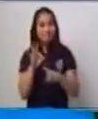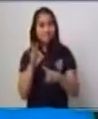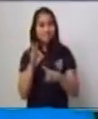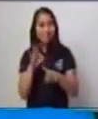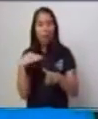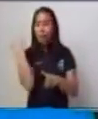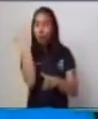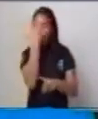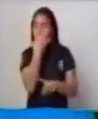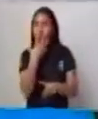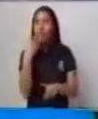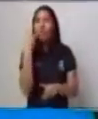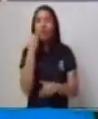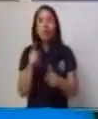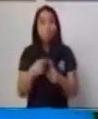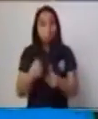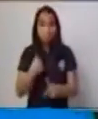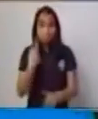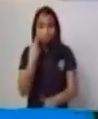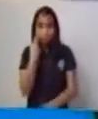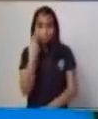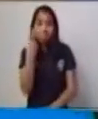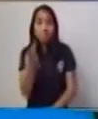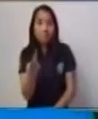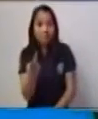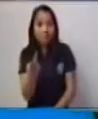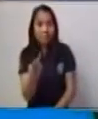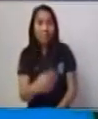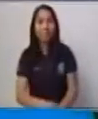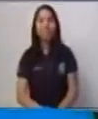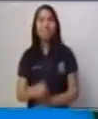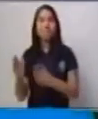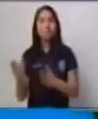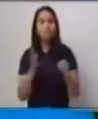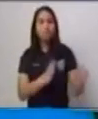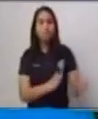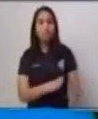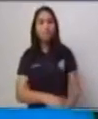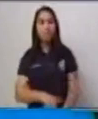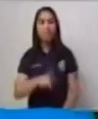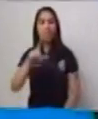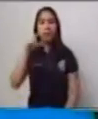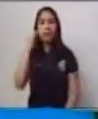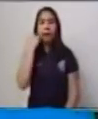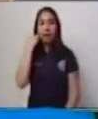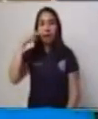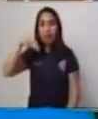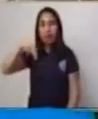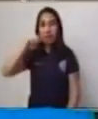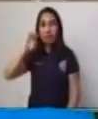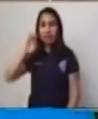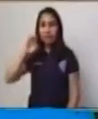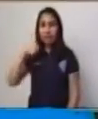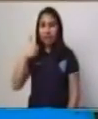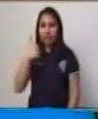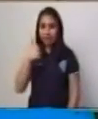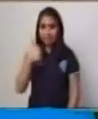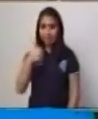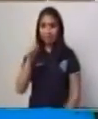La línea, quizás no lo sepas, pero la línea,